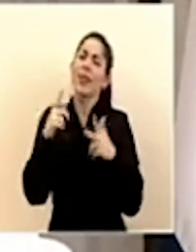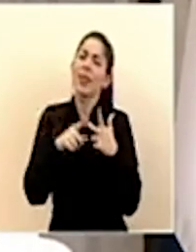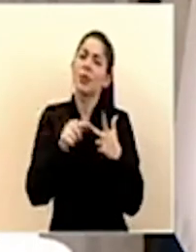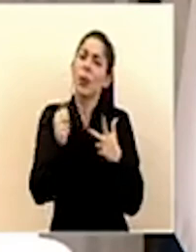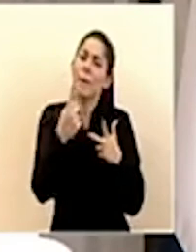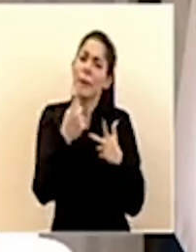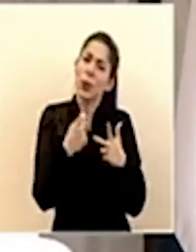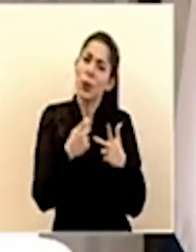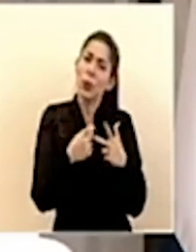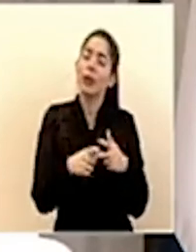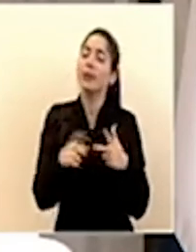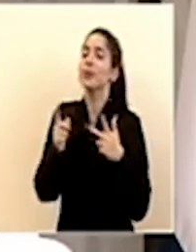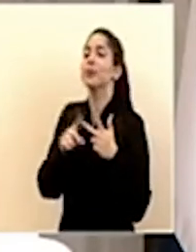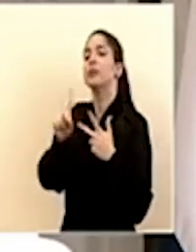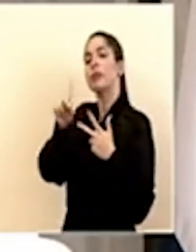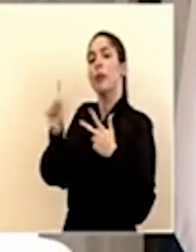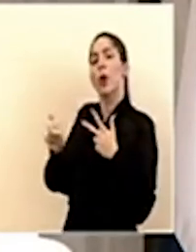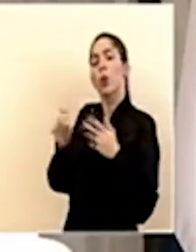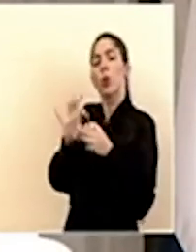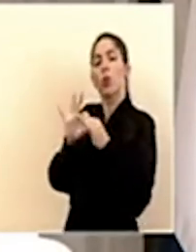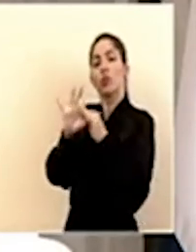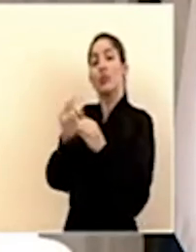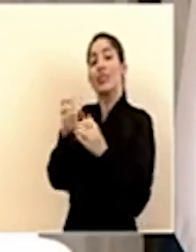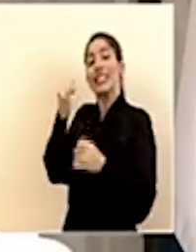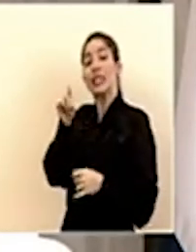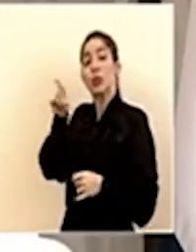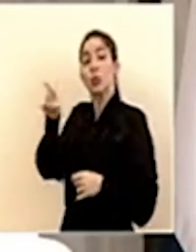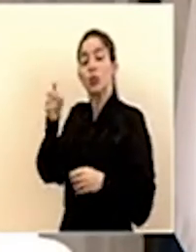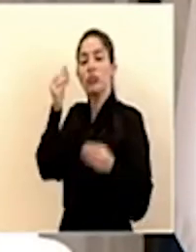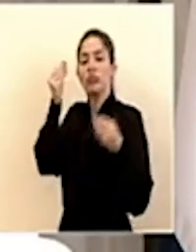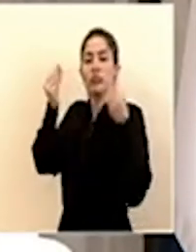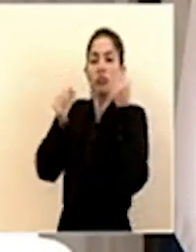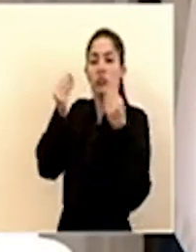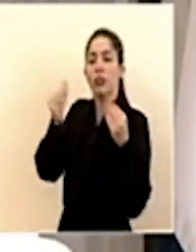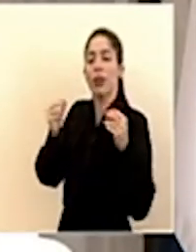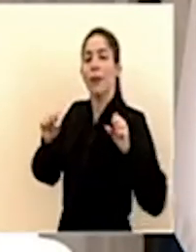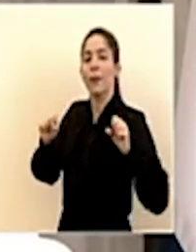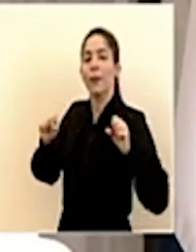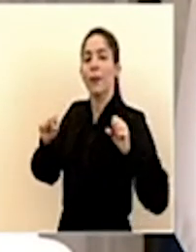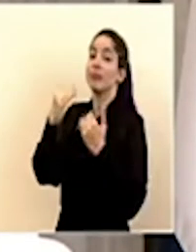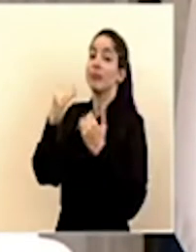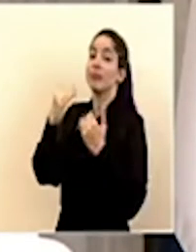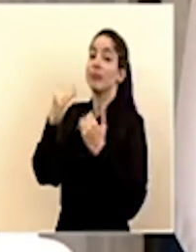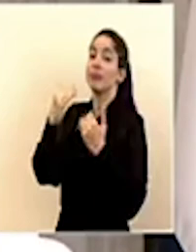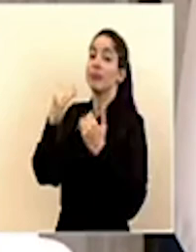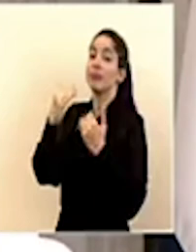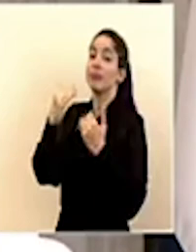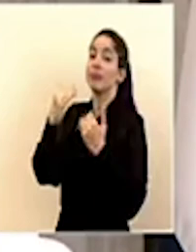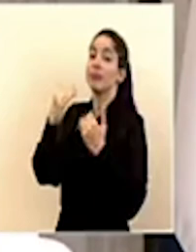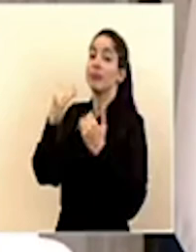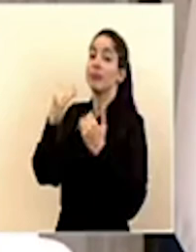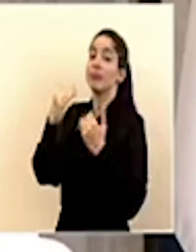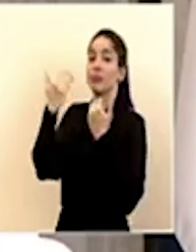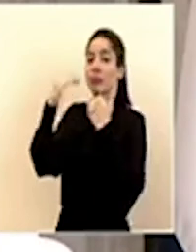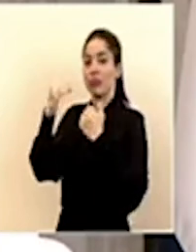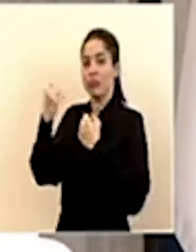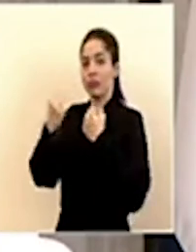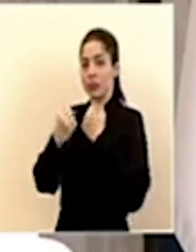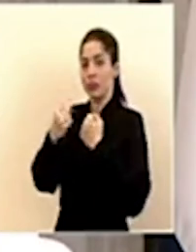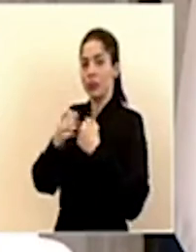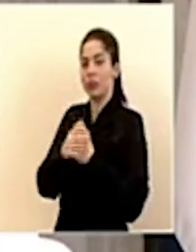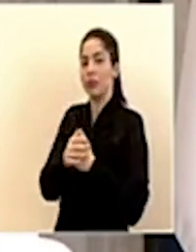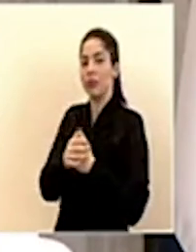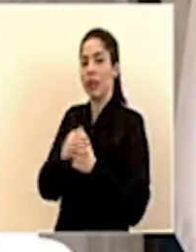perdone la tercera pregunta es si usted está valorando bueno perdón si se mantiene la restricción vehicular